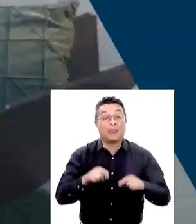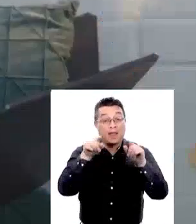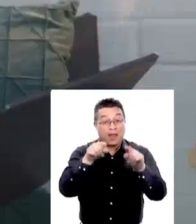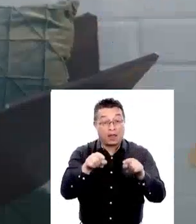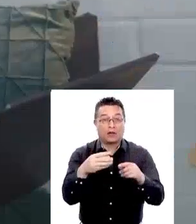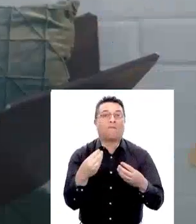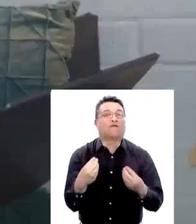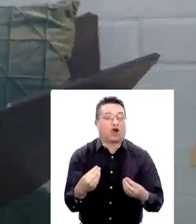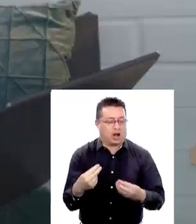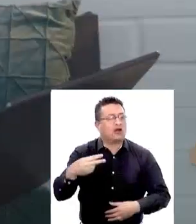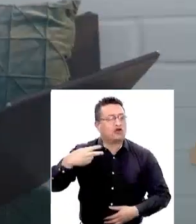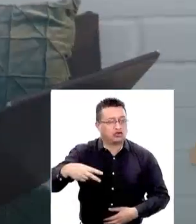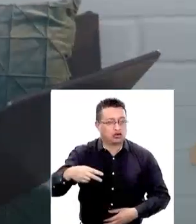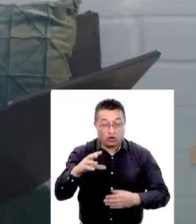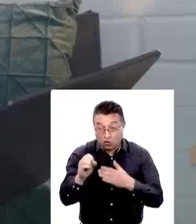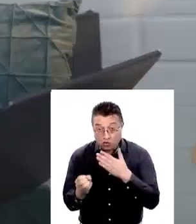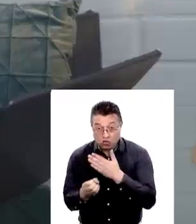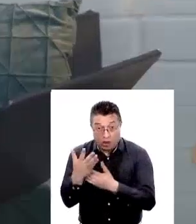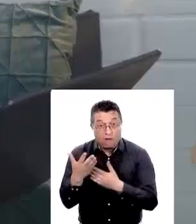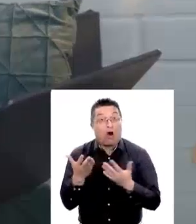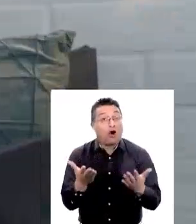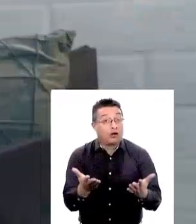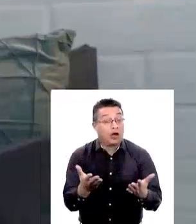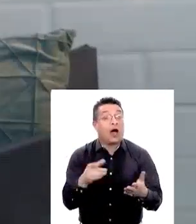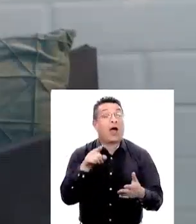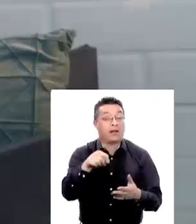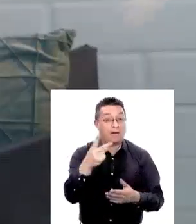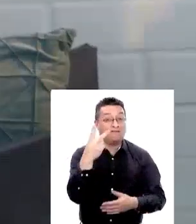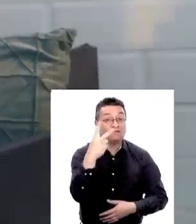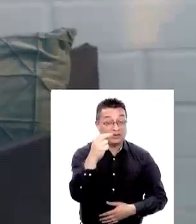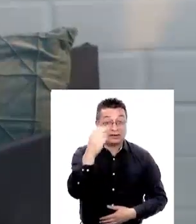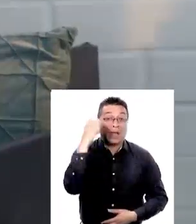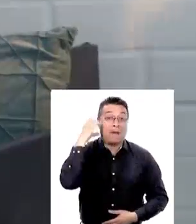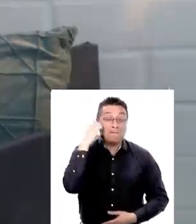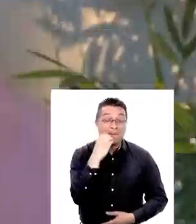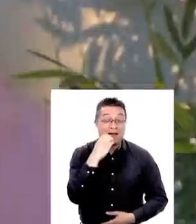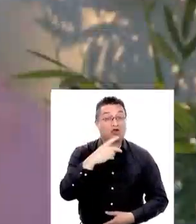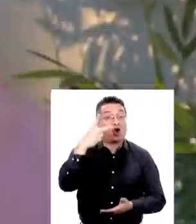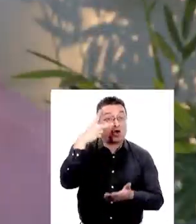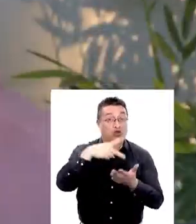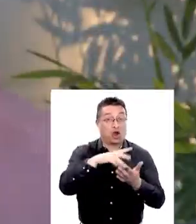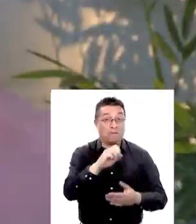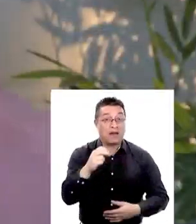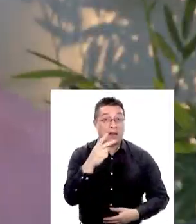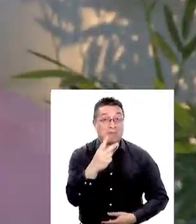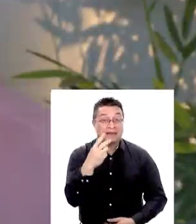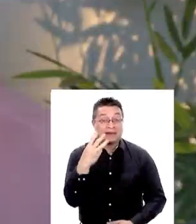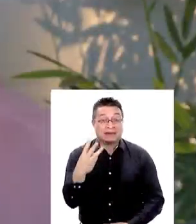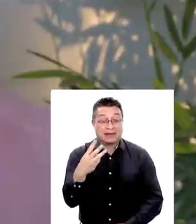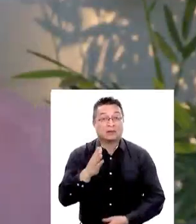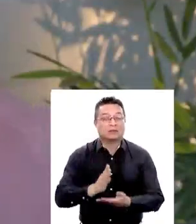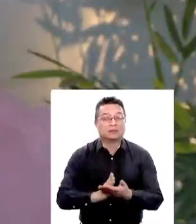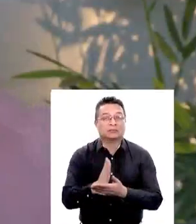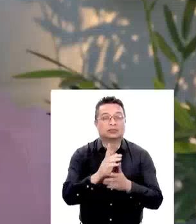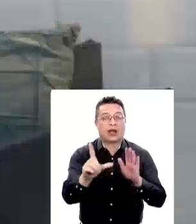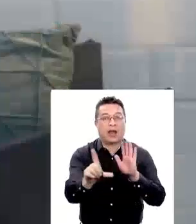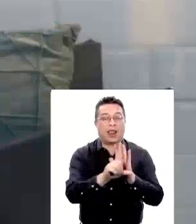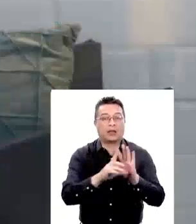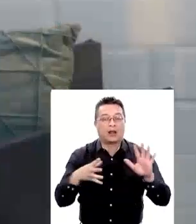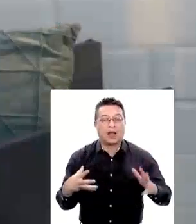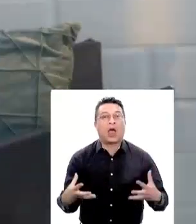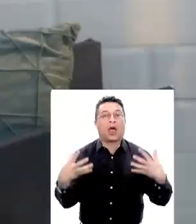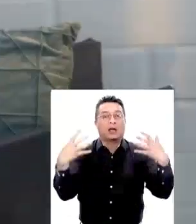Esta sí que es una buena noticia y está fresquita, chiquita. Desde el 20 de mayo del 2023 salió una ley de